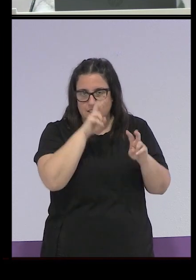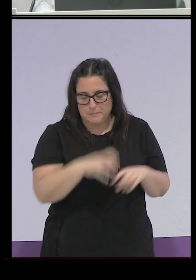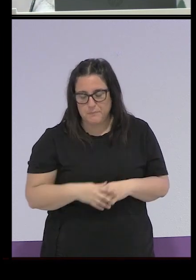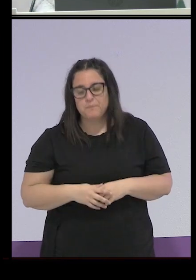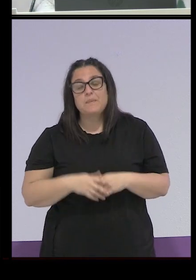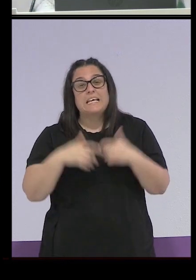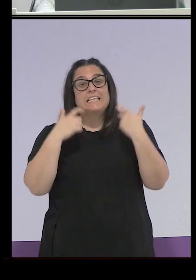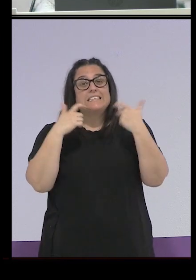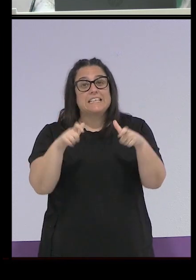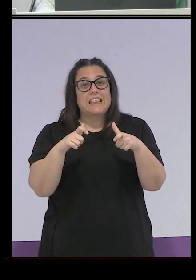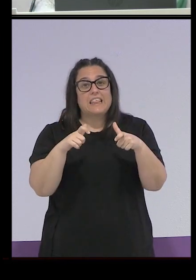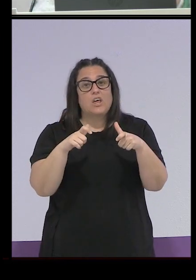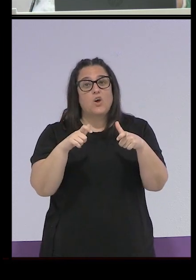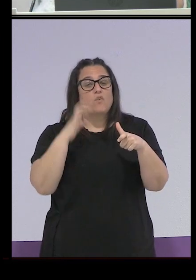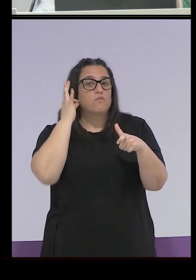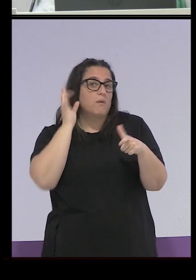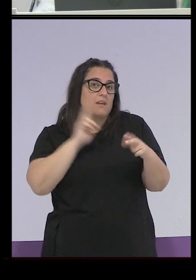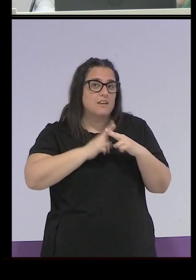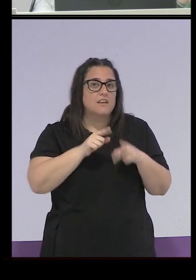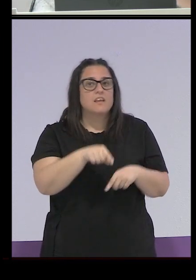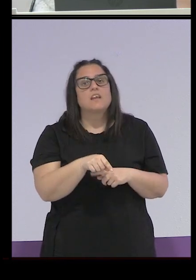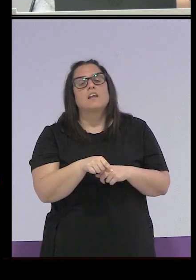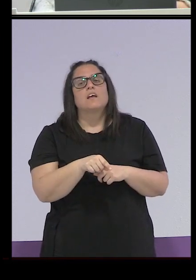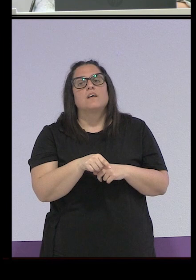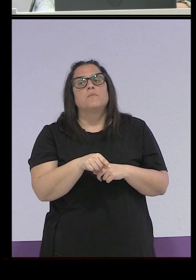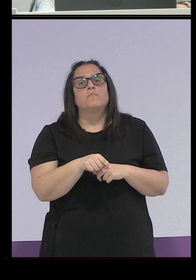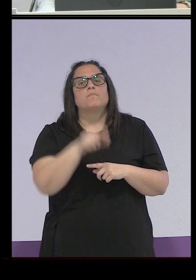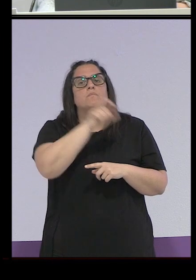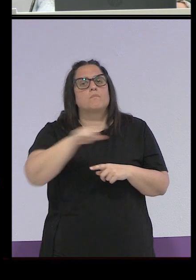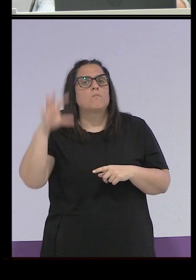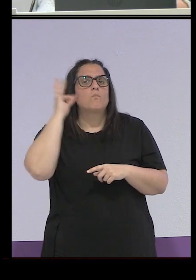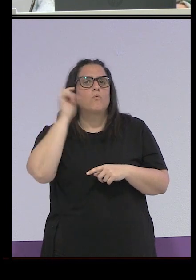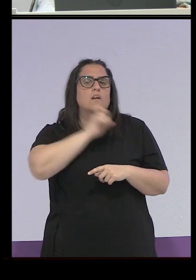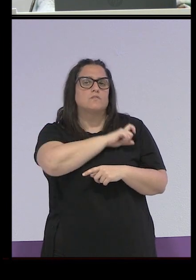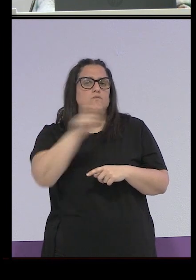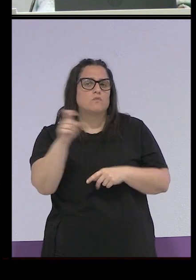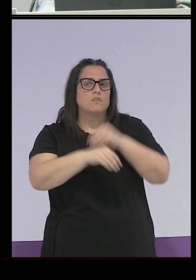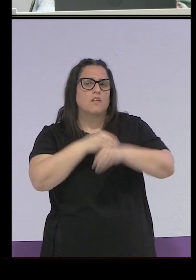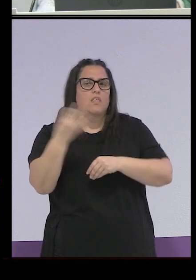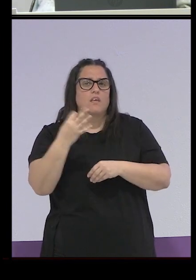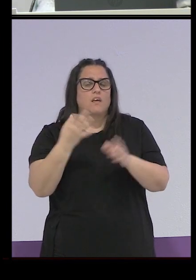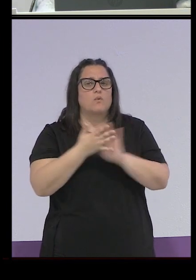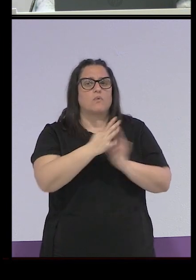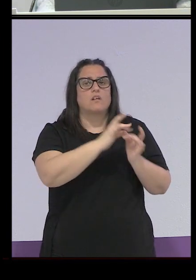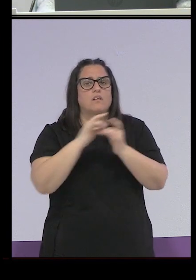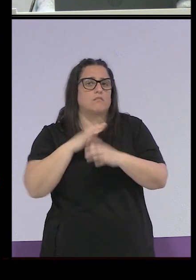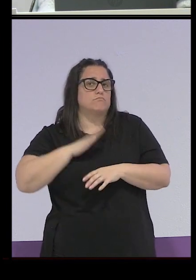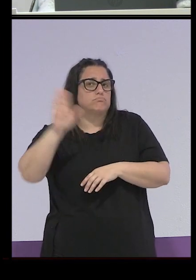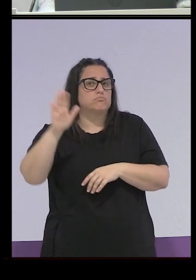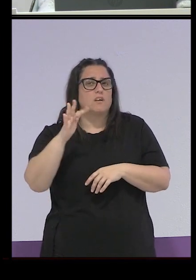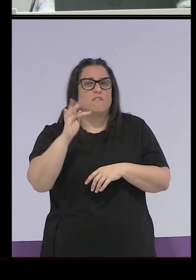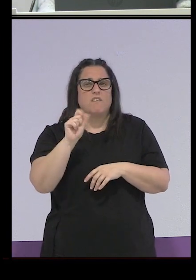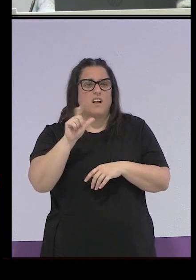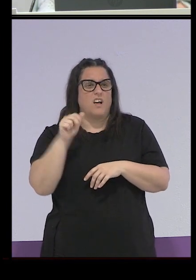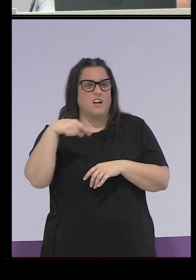sección femenina intentan surgir, las mujeres que fundan la sección femenina se acercan a la falange según se funda la falange,